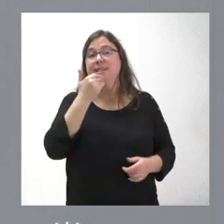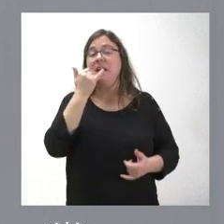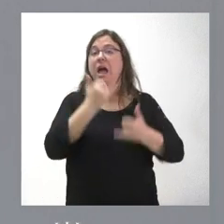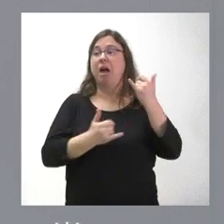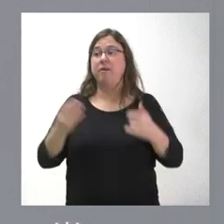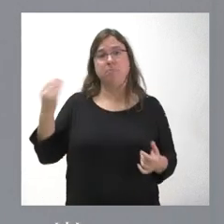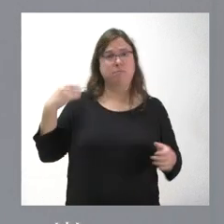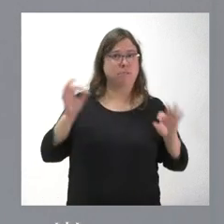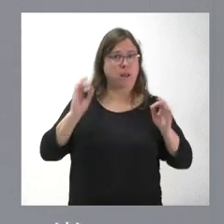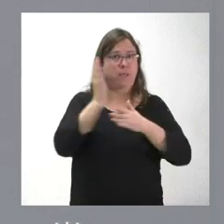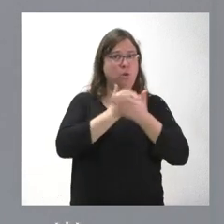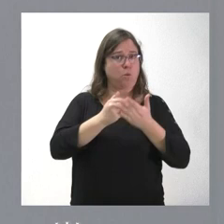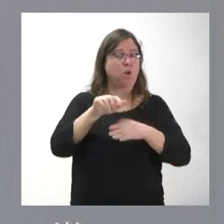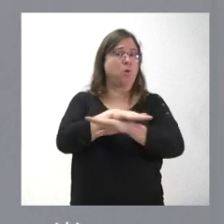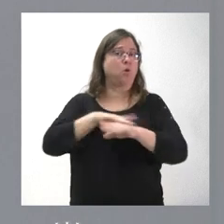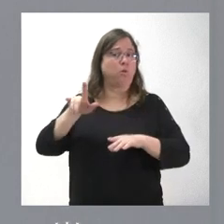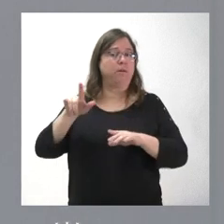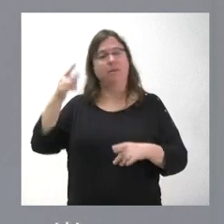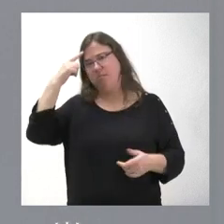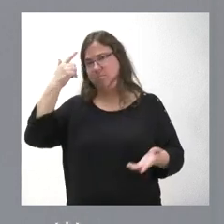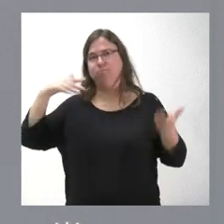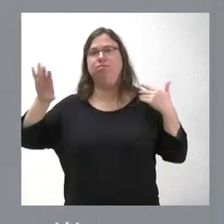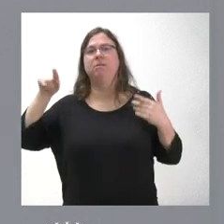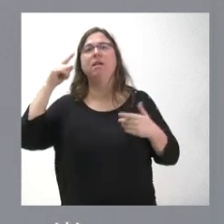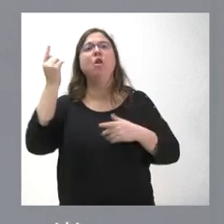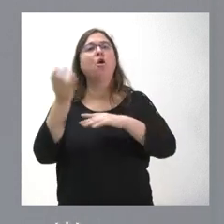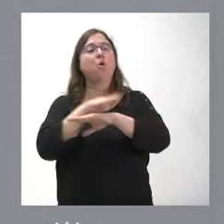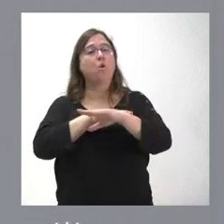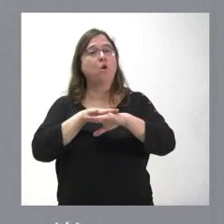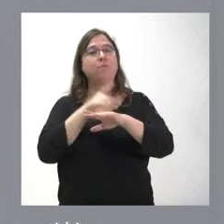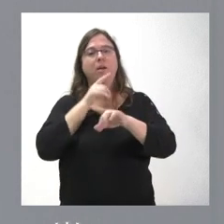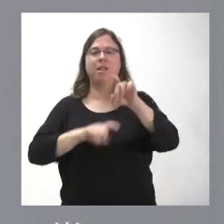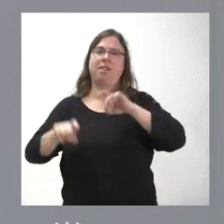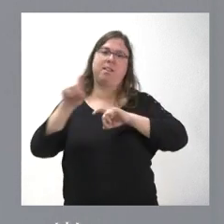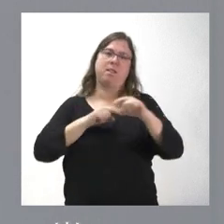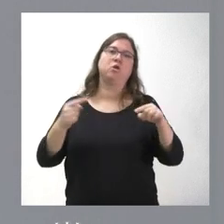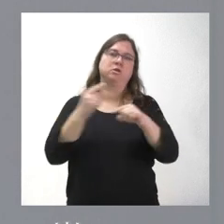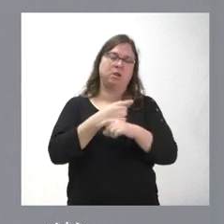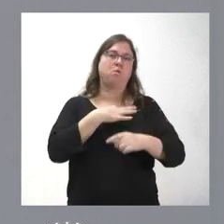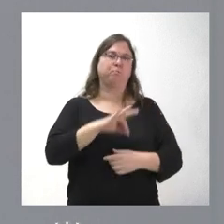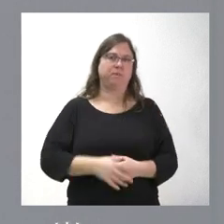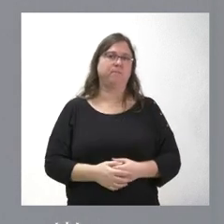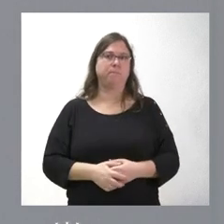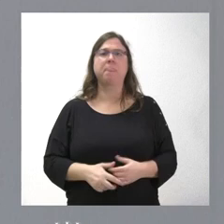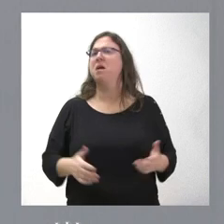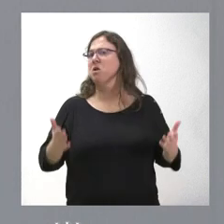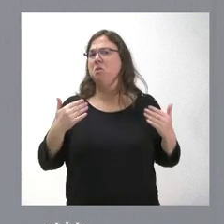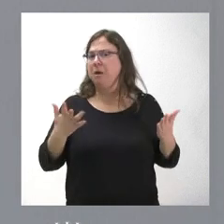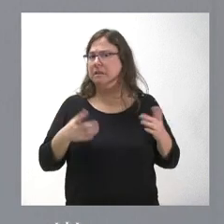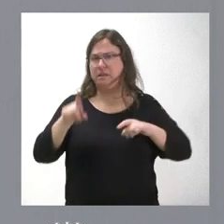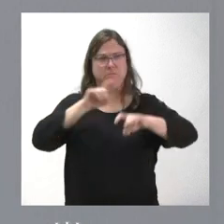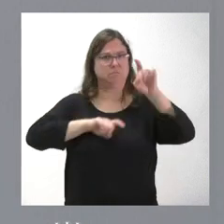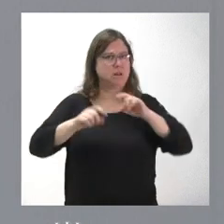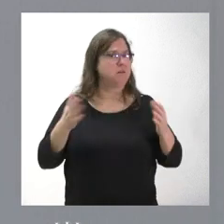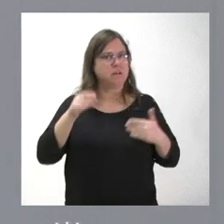con las comunidades autónomas, hizo esto el Gobierno, ahora puede hacer justo todo lo contrario. No pasa nada por rectificar, no pasa